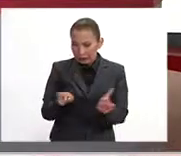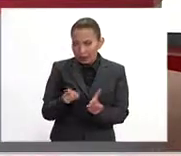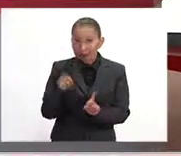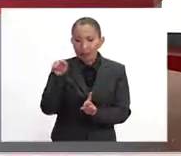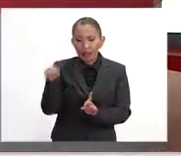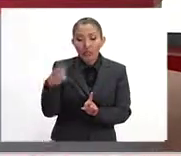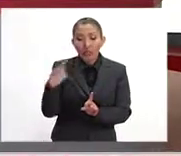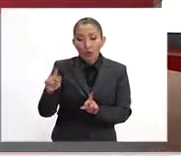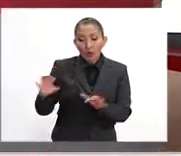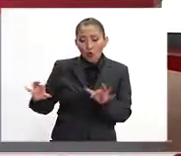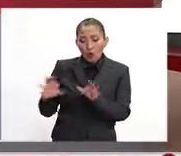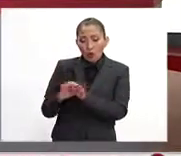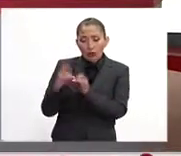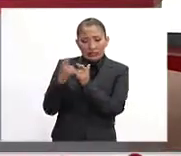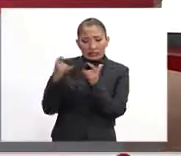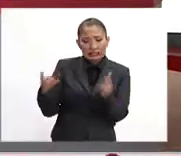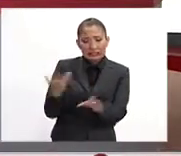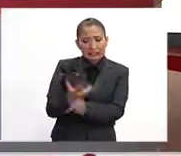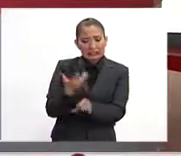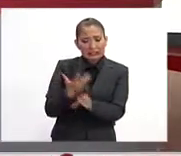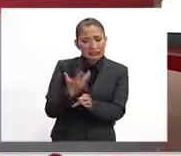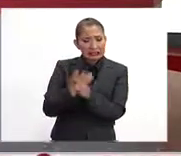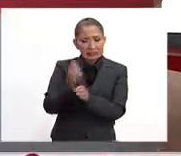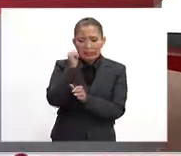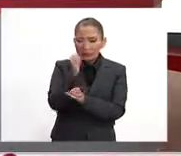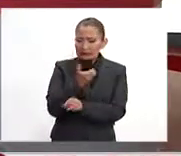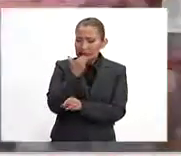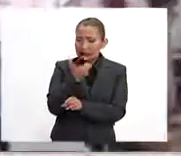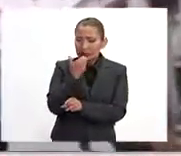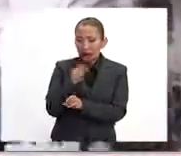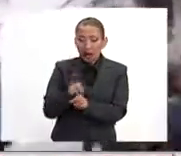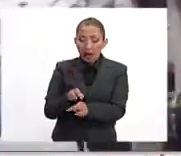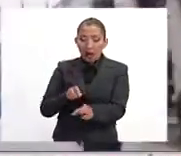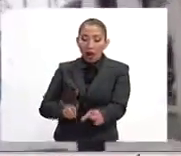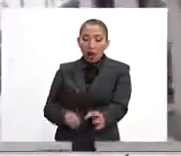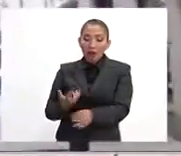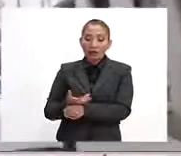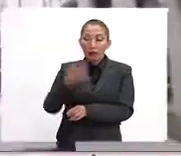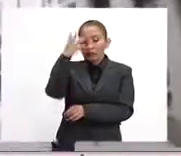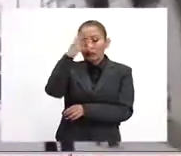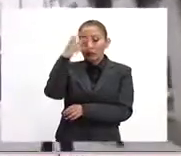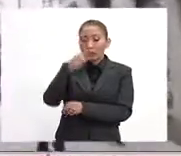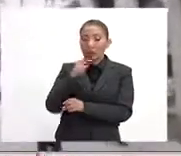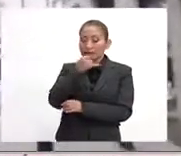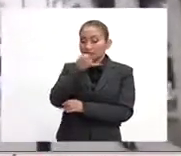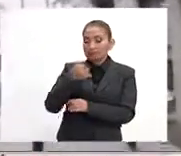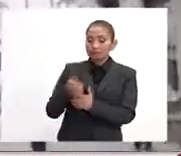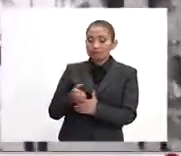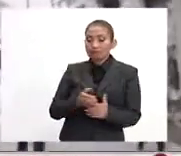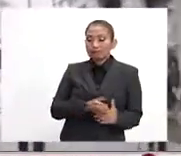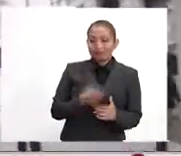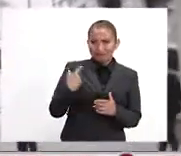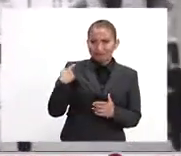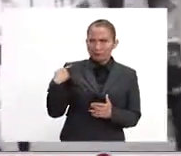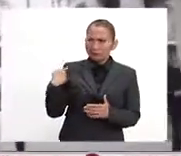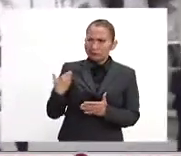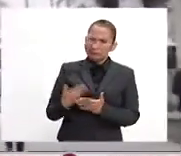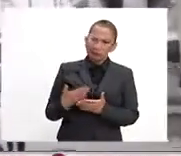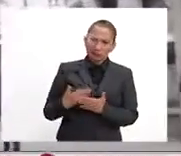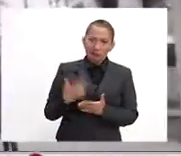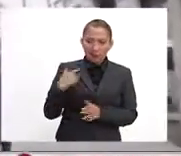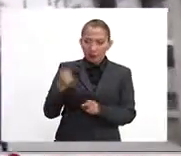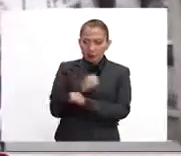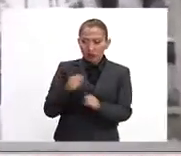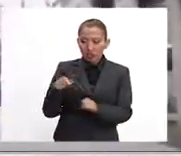su aliado histórico, los Estados Unidos, se ha replegado. En particular, Trump ha mantenido, incluso en los últimos